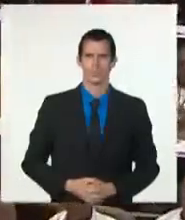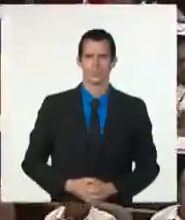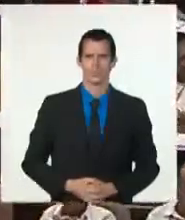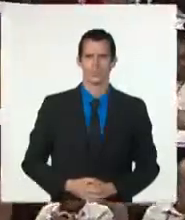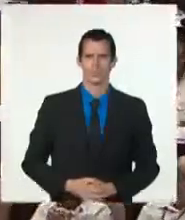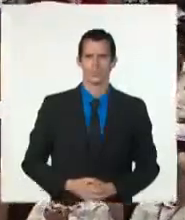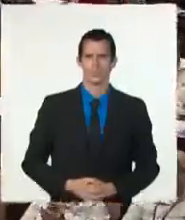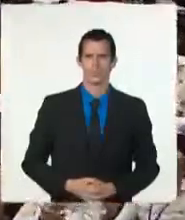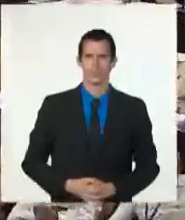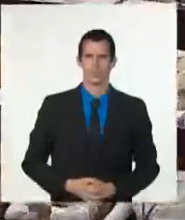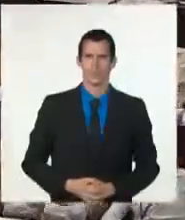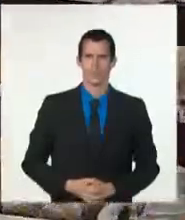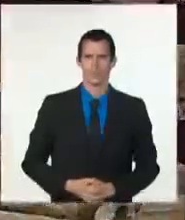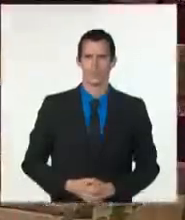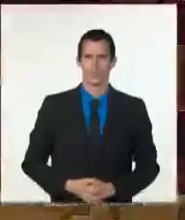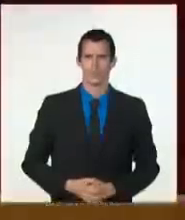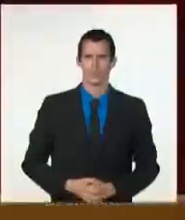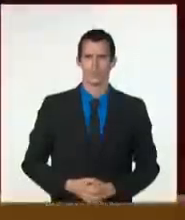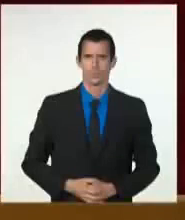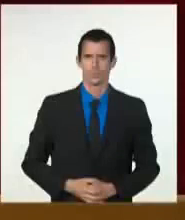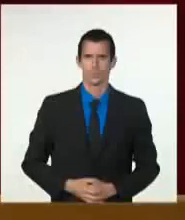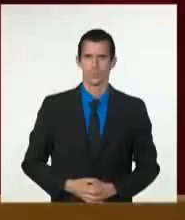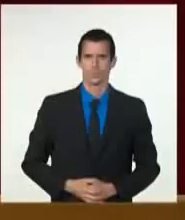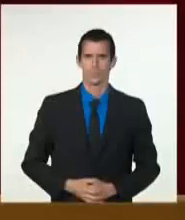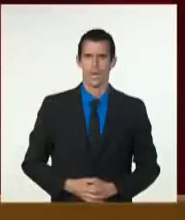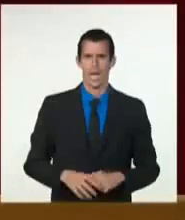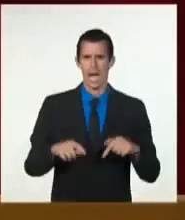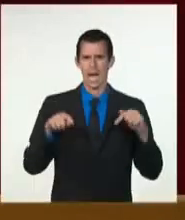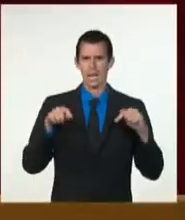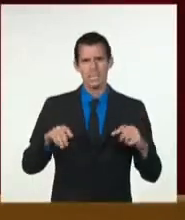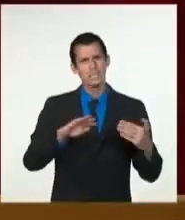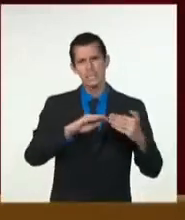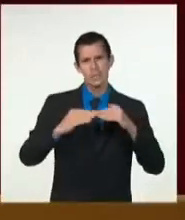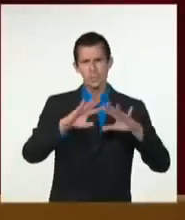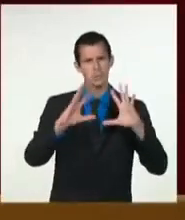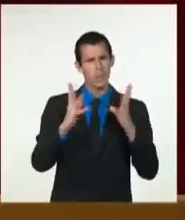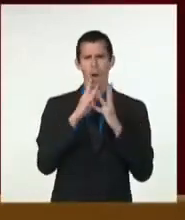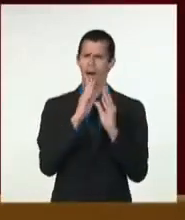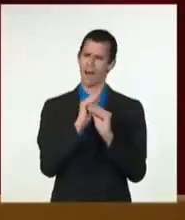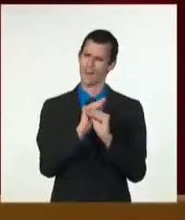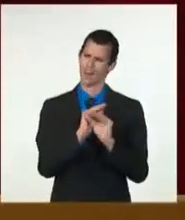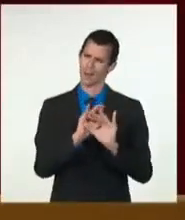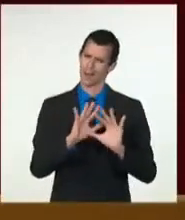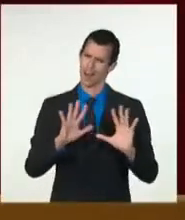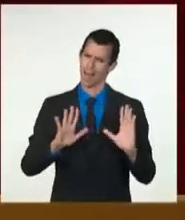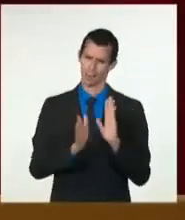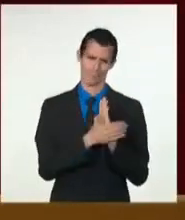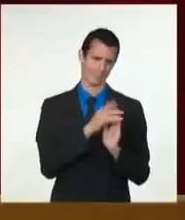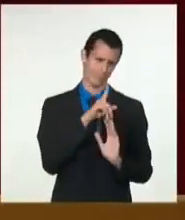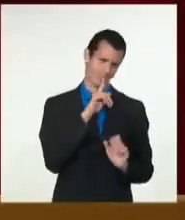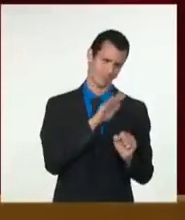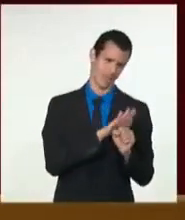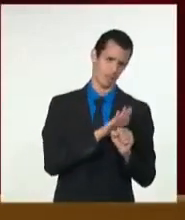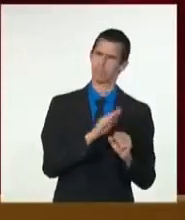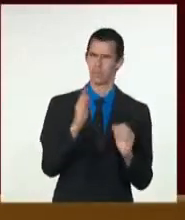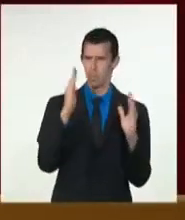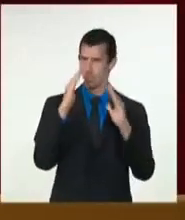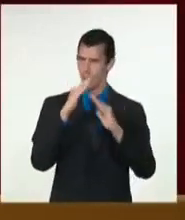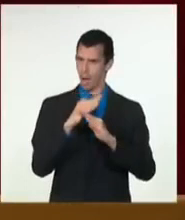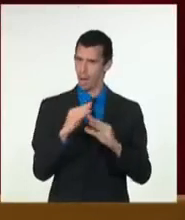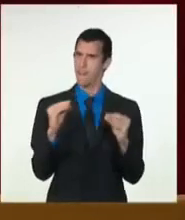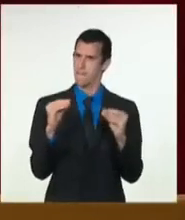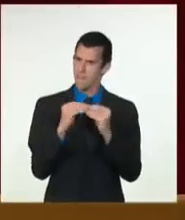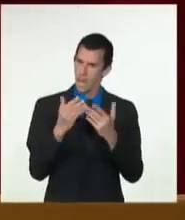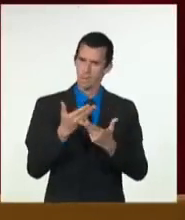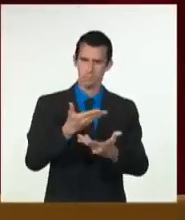Una discusión transparente con toda la crudeza que reclaman el momento de nuestro pueblo es expresión